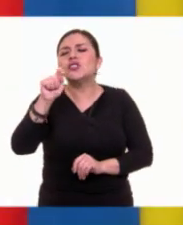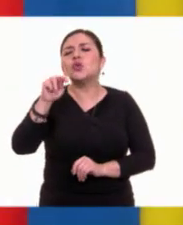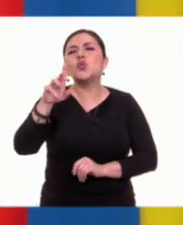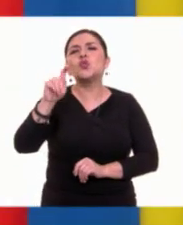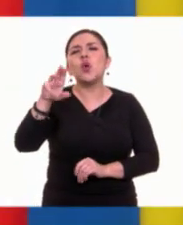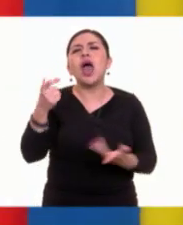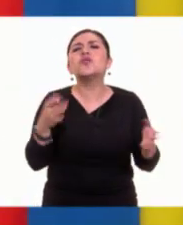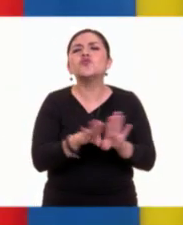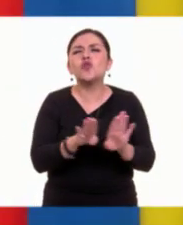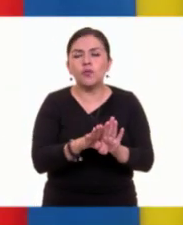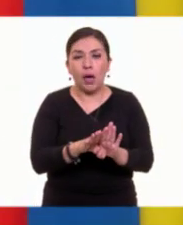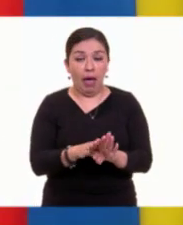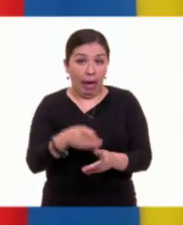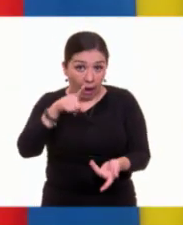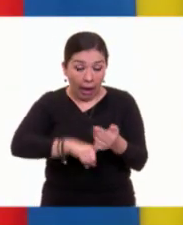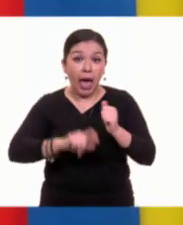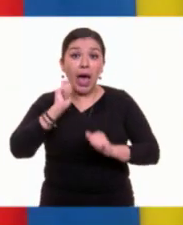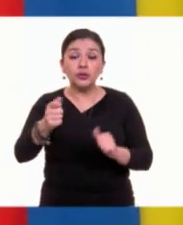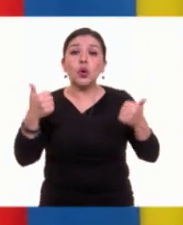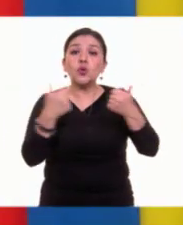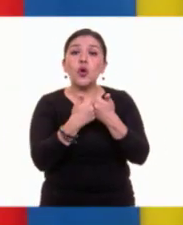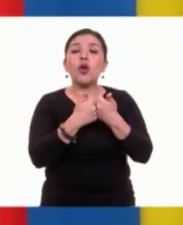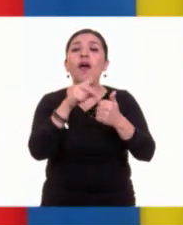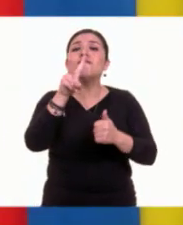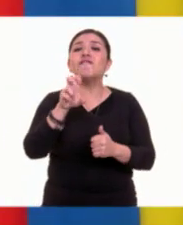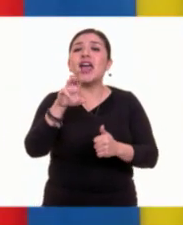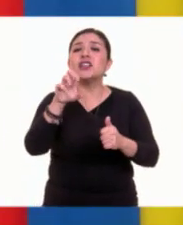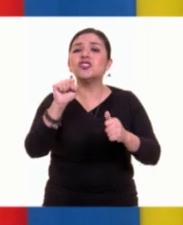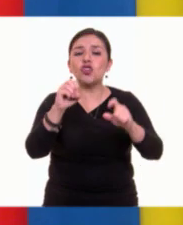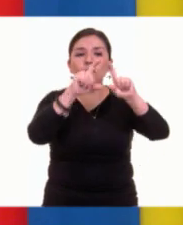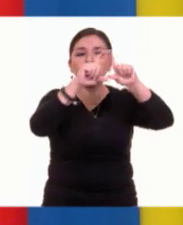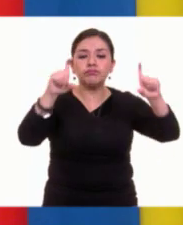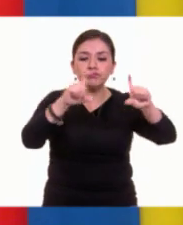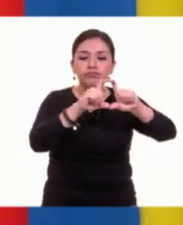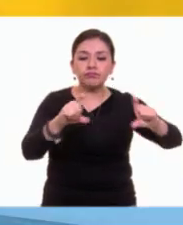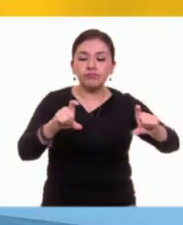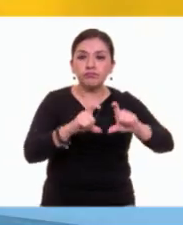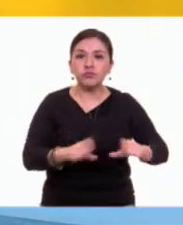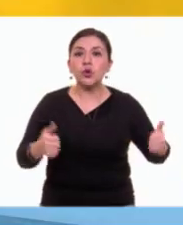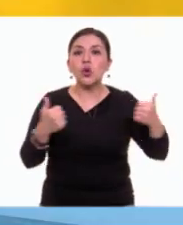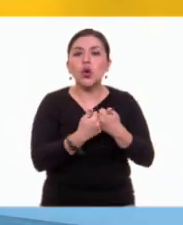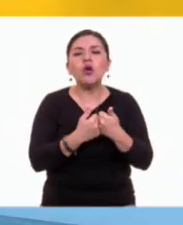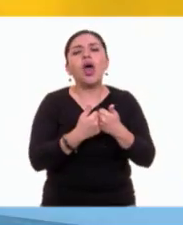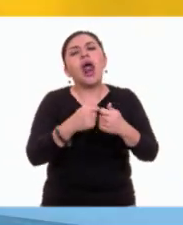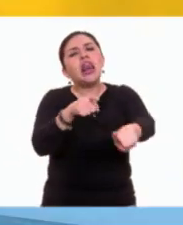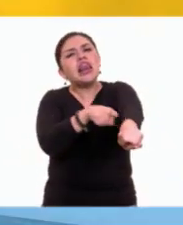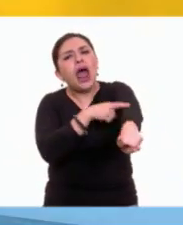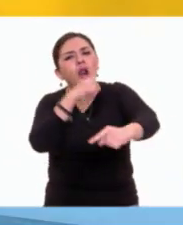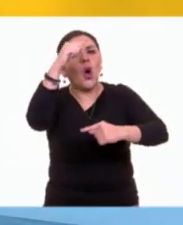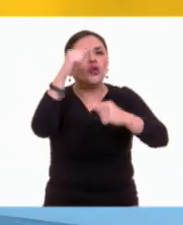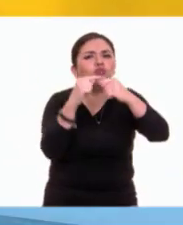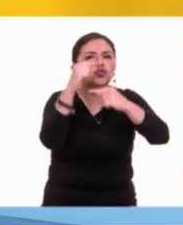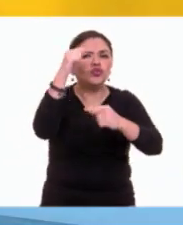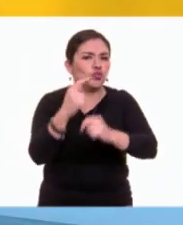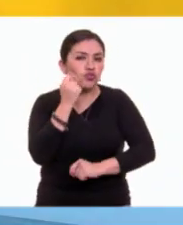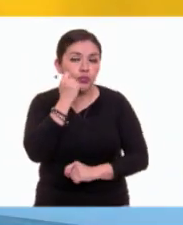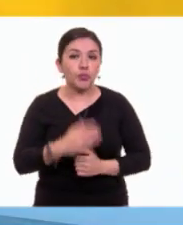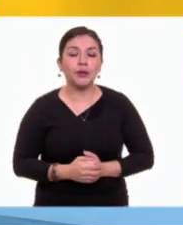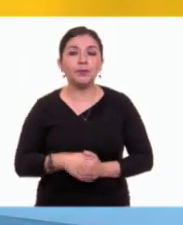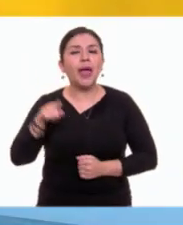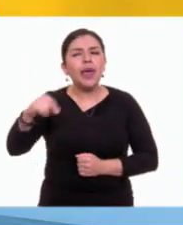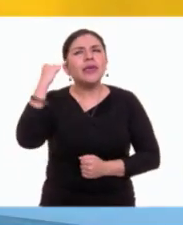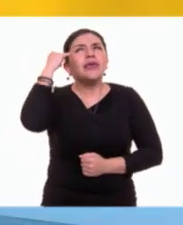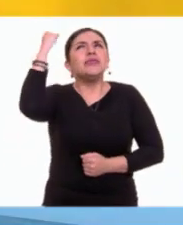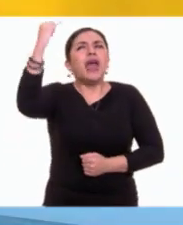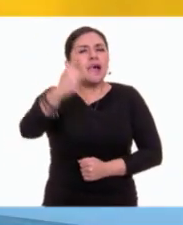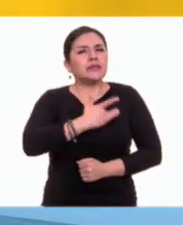el poema está dividido en versos agrupados en estrofas de distinta extensión. Y cómo se presentan las ideas o